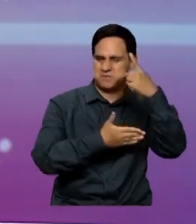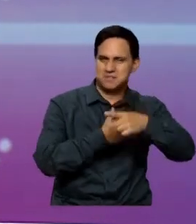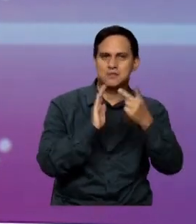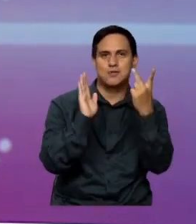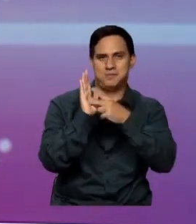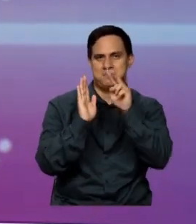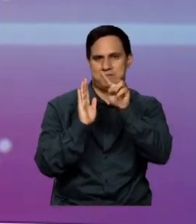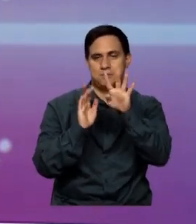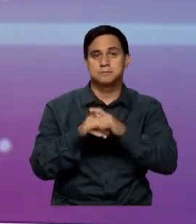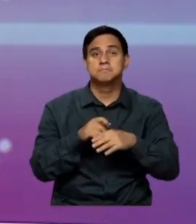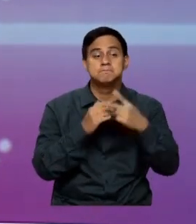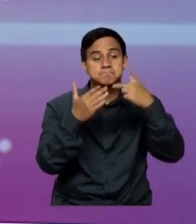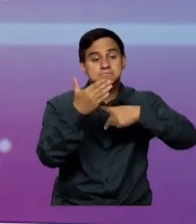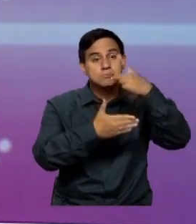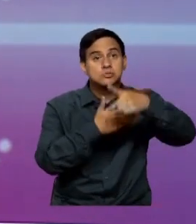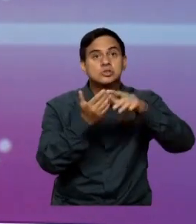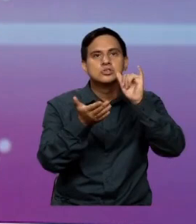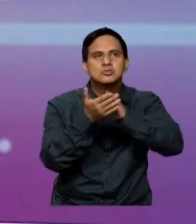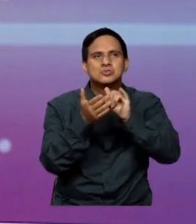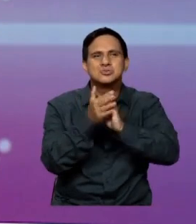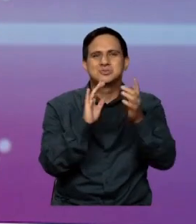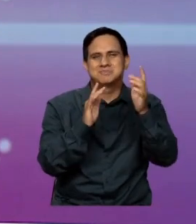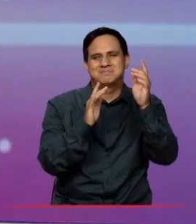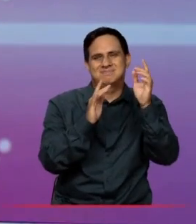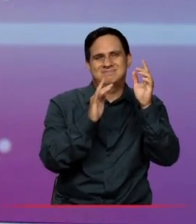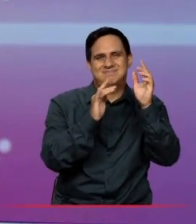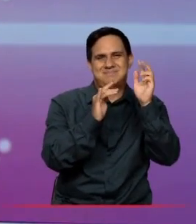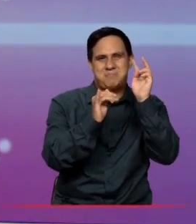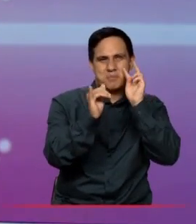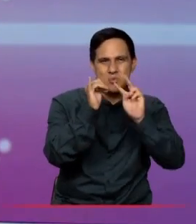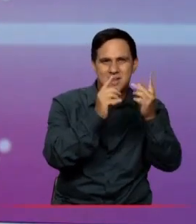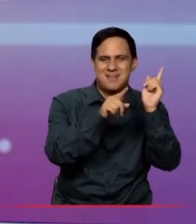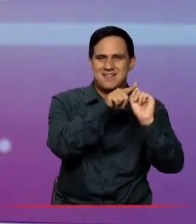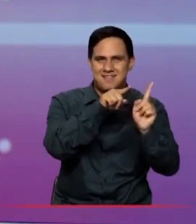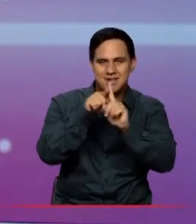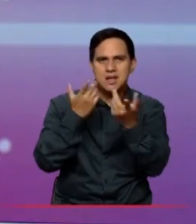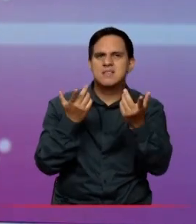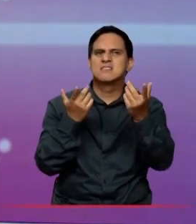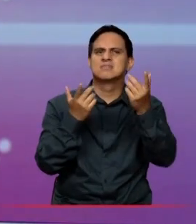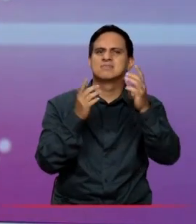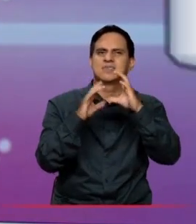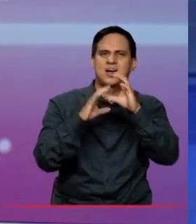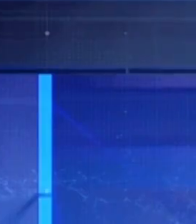Incluye proyectos audiovisuales en Valle del Cauca, Cauca, Chocó y Nariño.